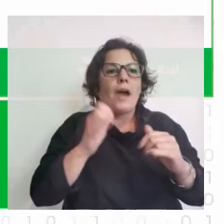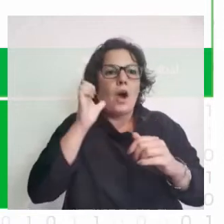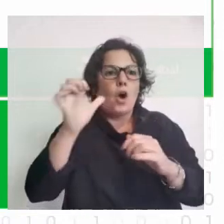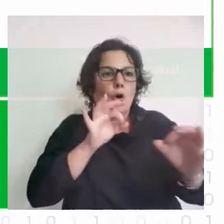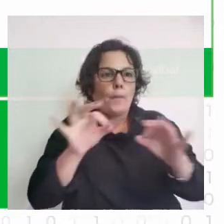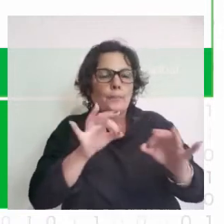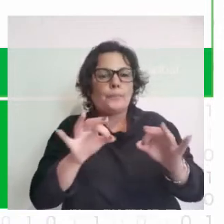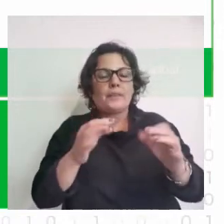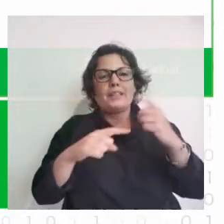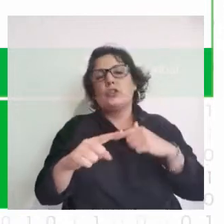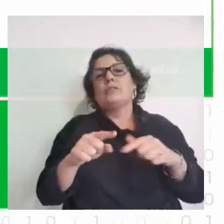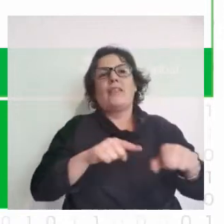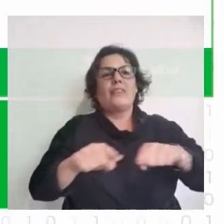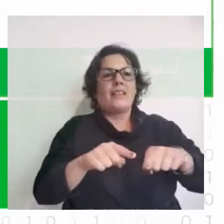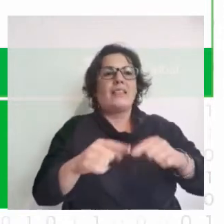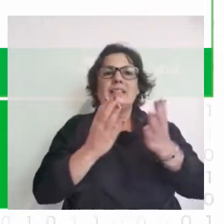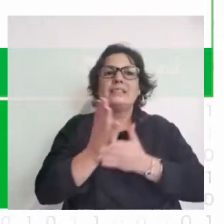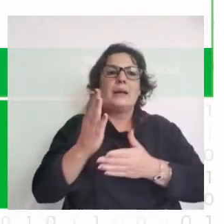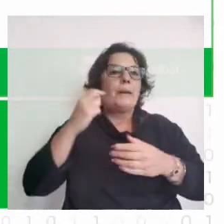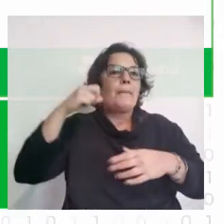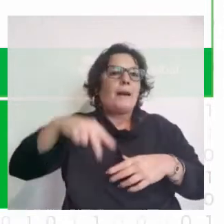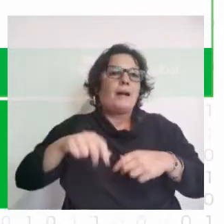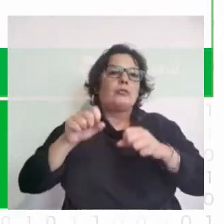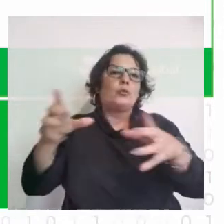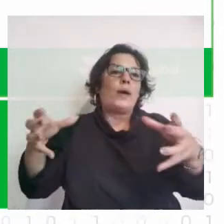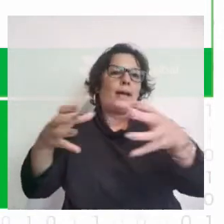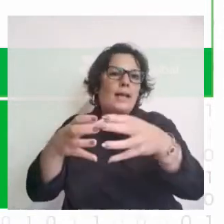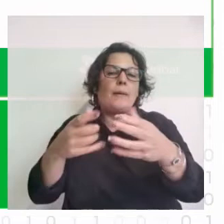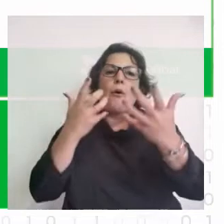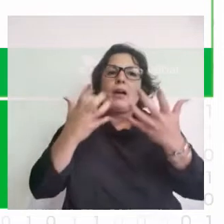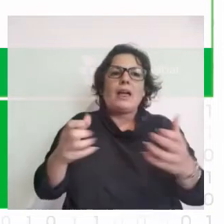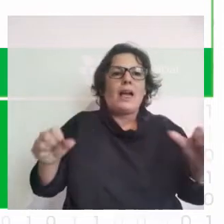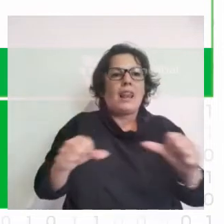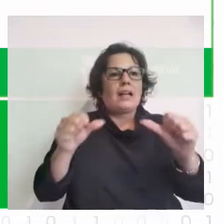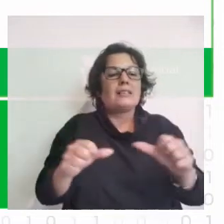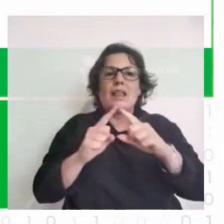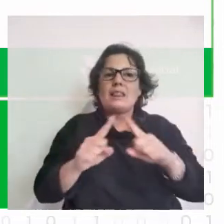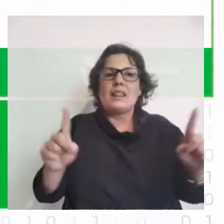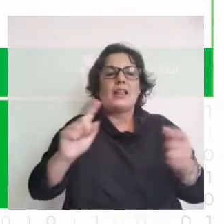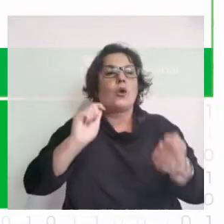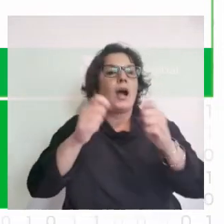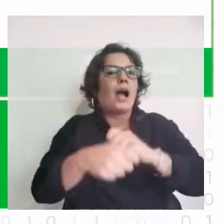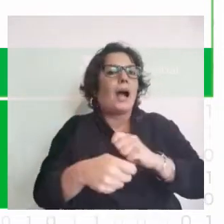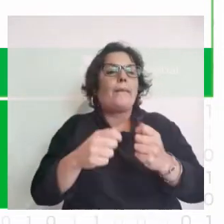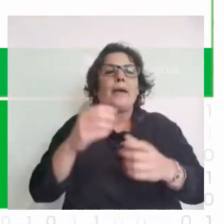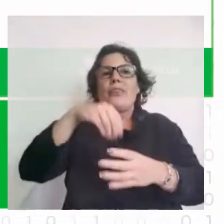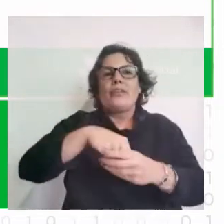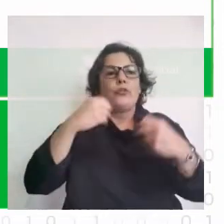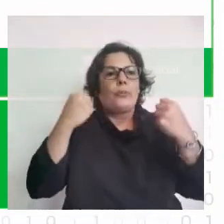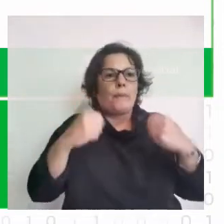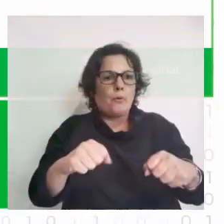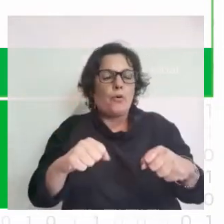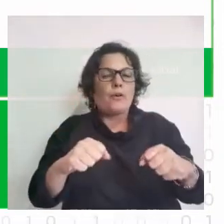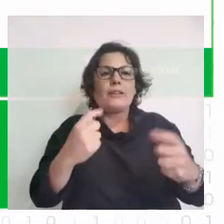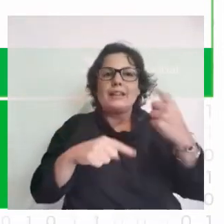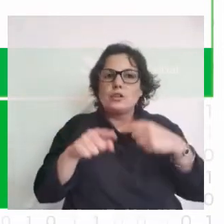el DT siempre va a tener un plan de juego para su equipo. Lo que va a querer hacer es distinto y cambia. muchos estilos dentro del deporte y esos